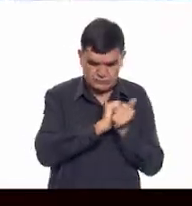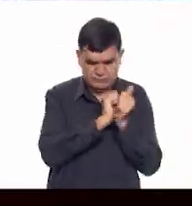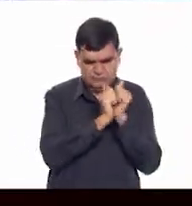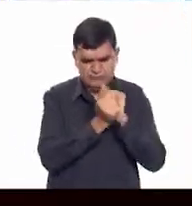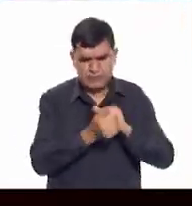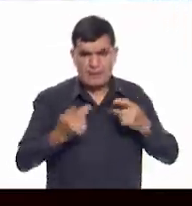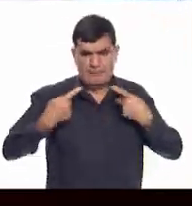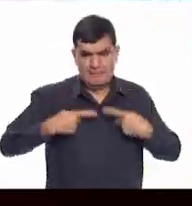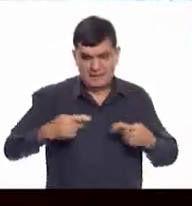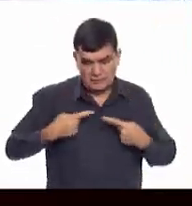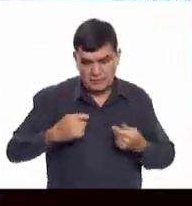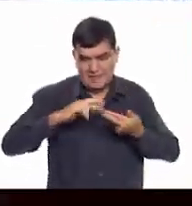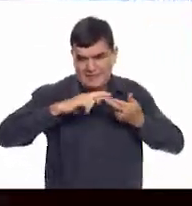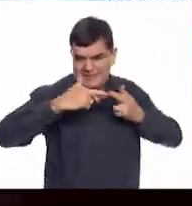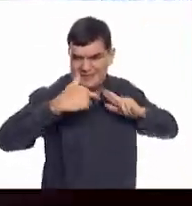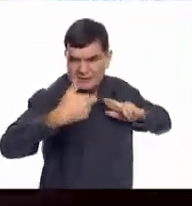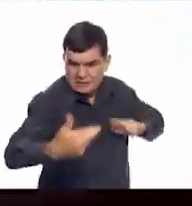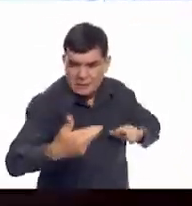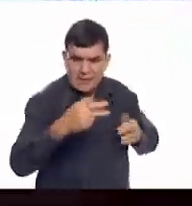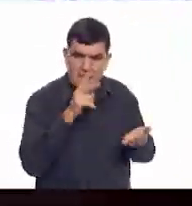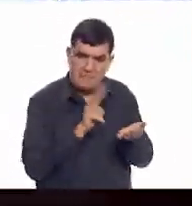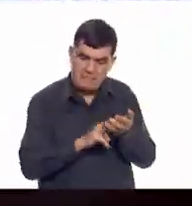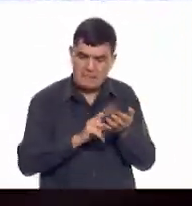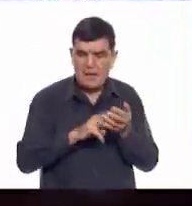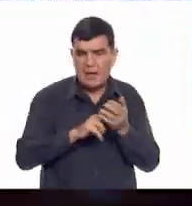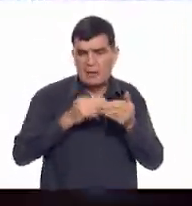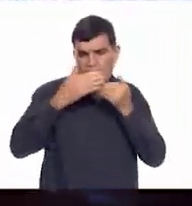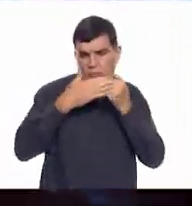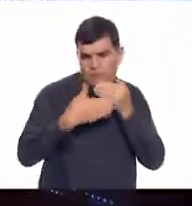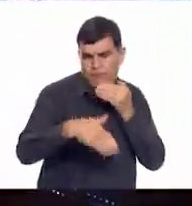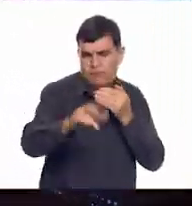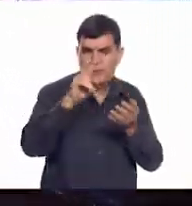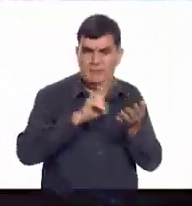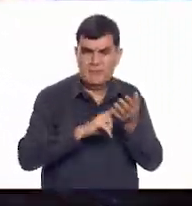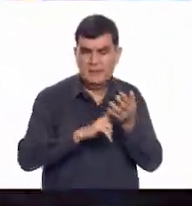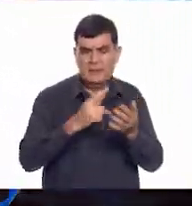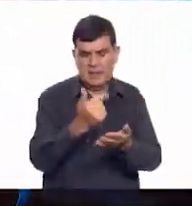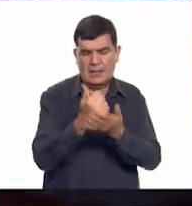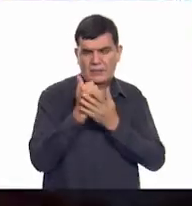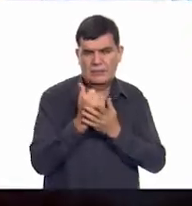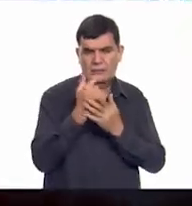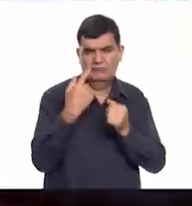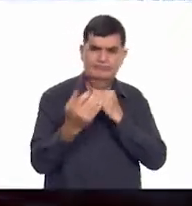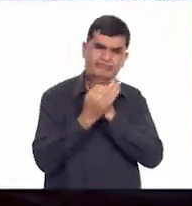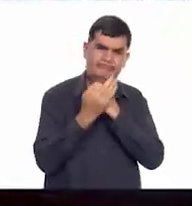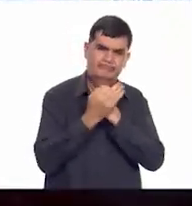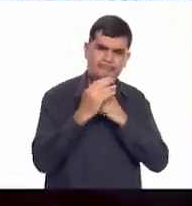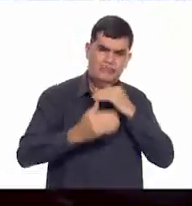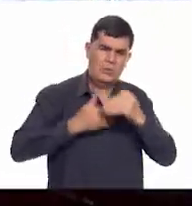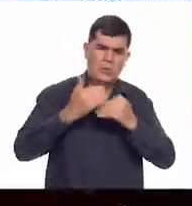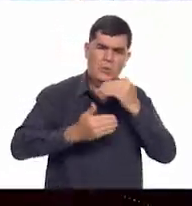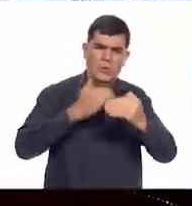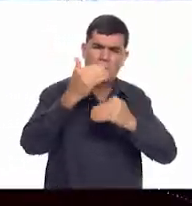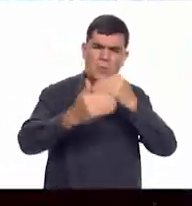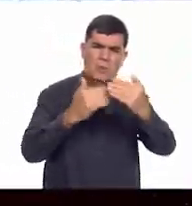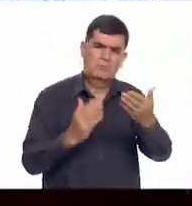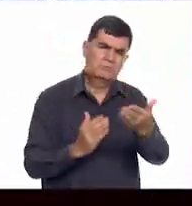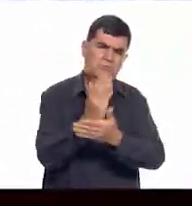persona o relación es valiosa para nosotros y nos ayuda a mejorar y realizar nuestras metas.